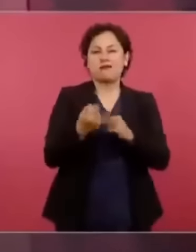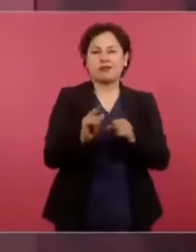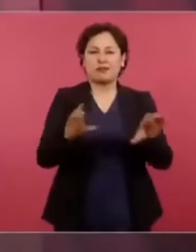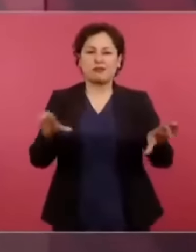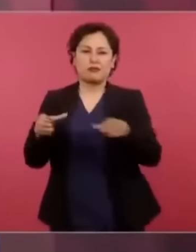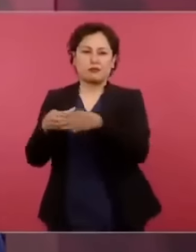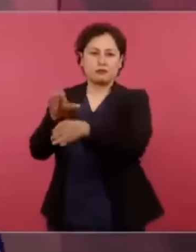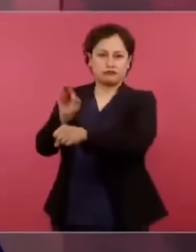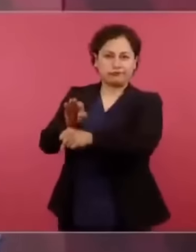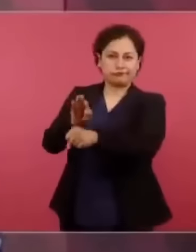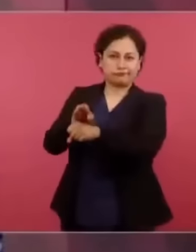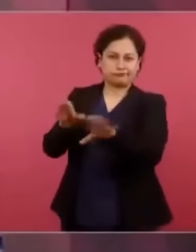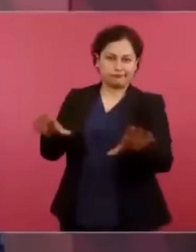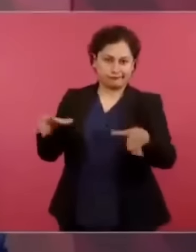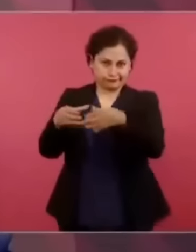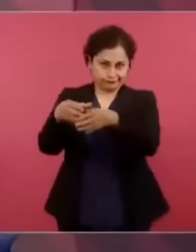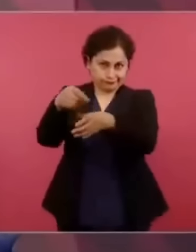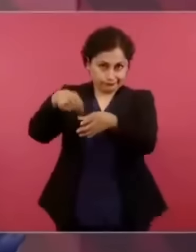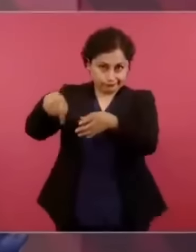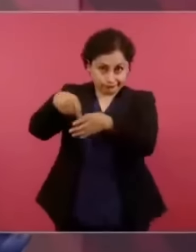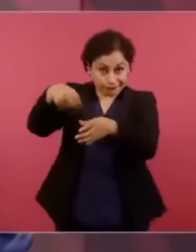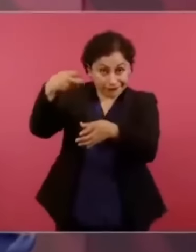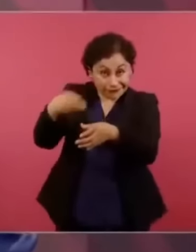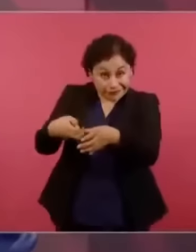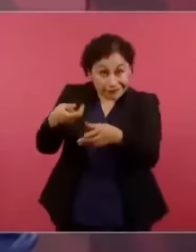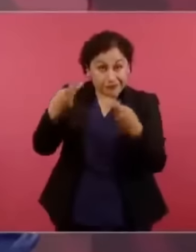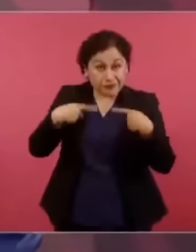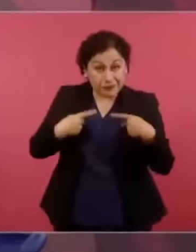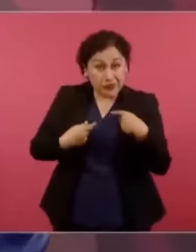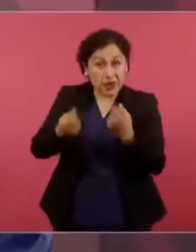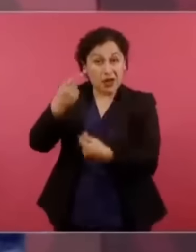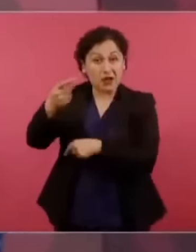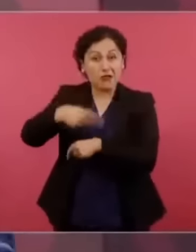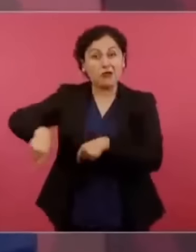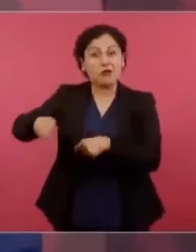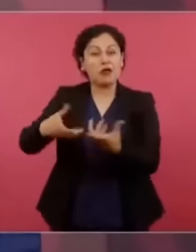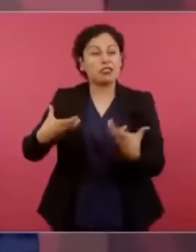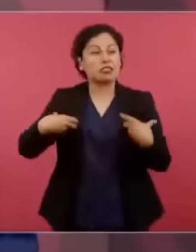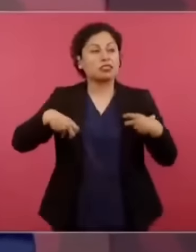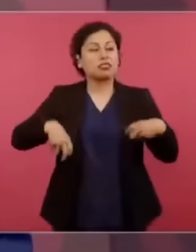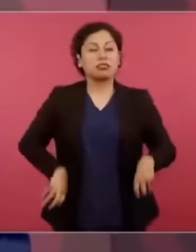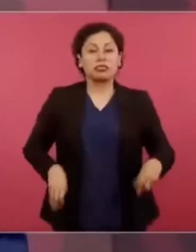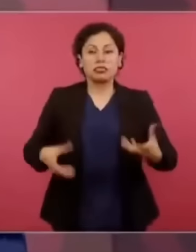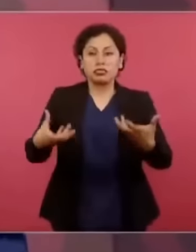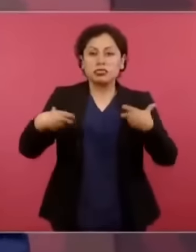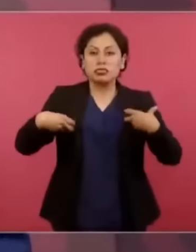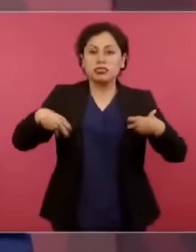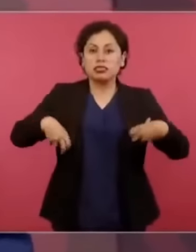con la cuchara grande, se sentían los dueños de México,